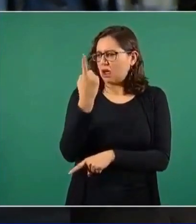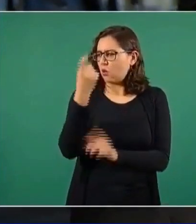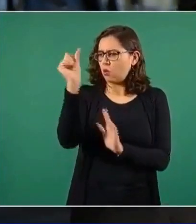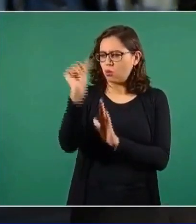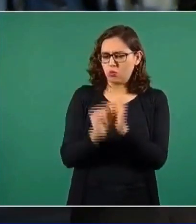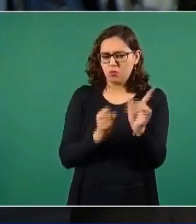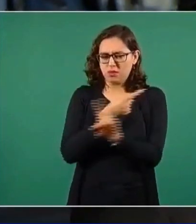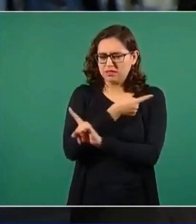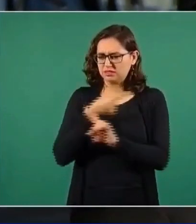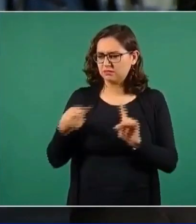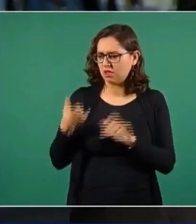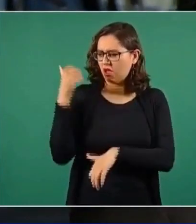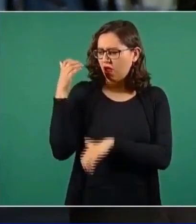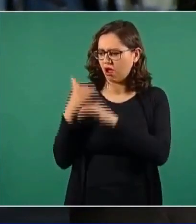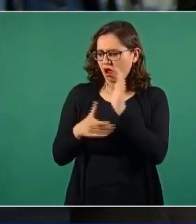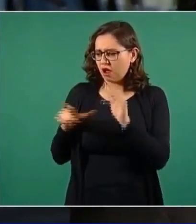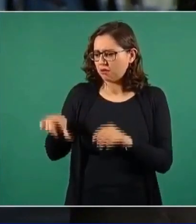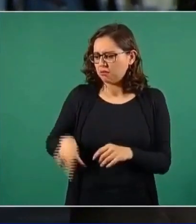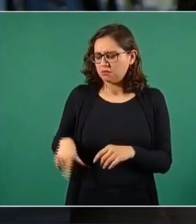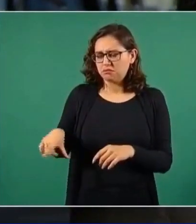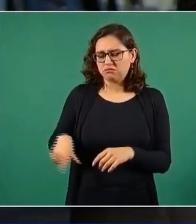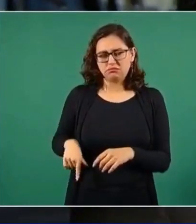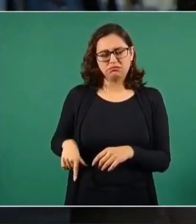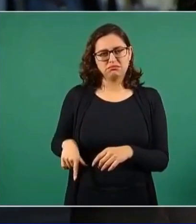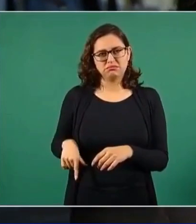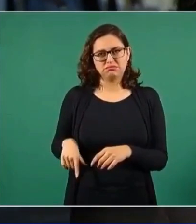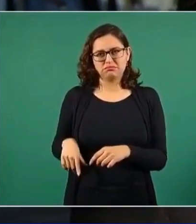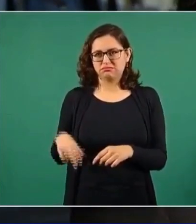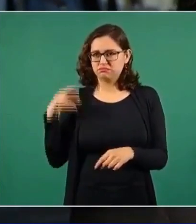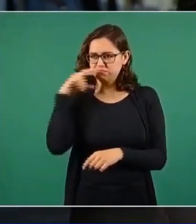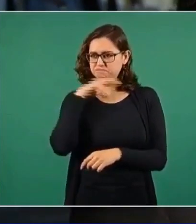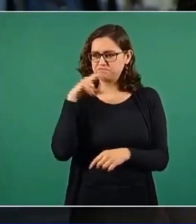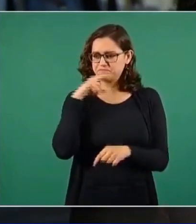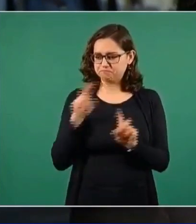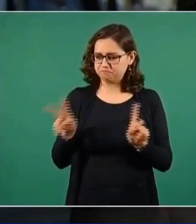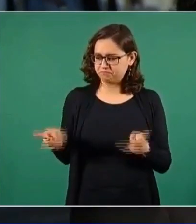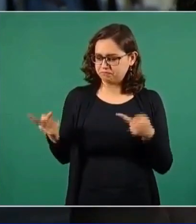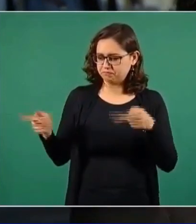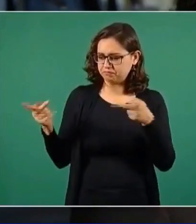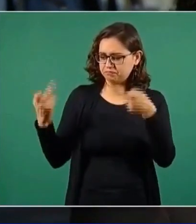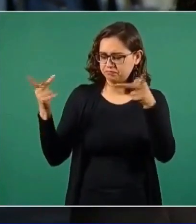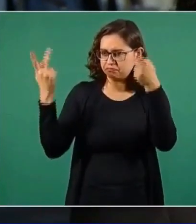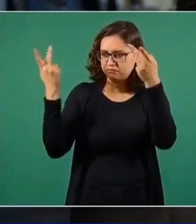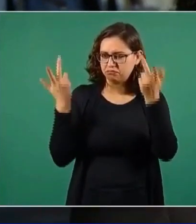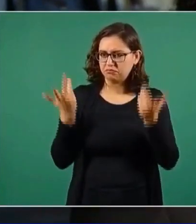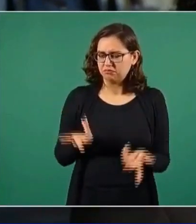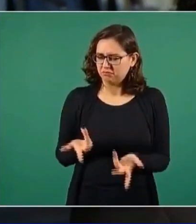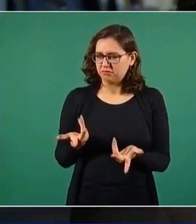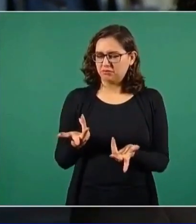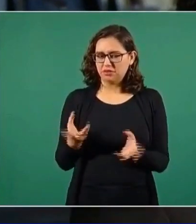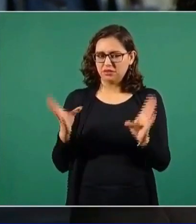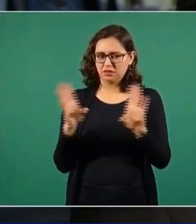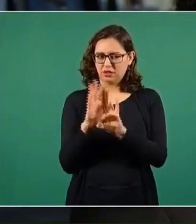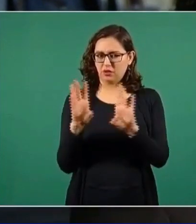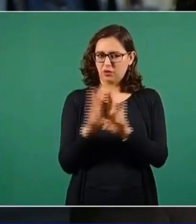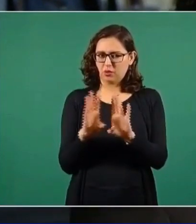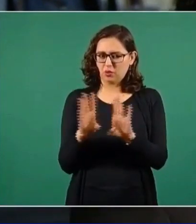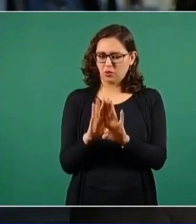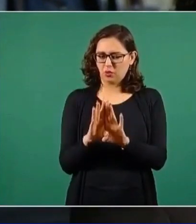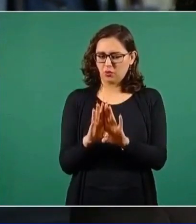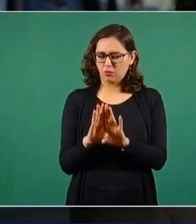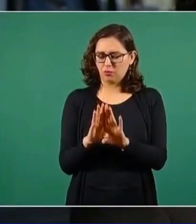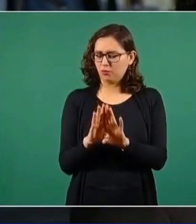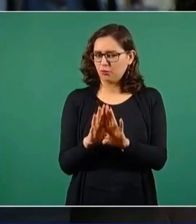27, 29 predios, 27 de ellos en zona de playa, en la costa de Hermosillo, se